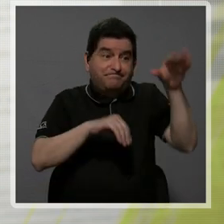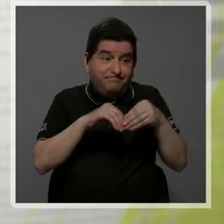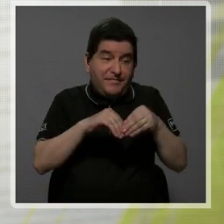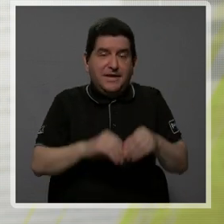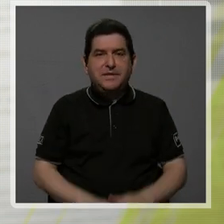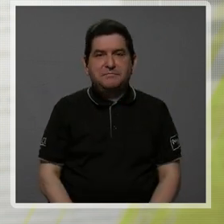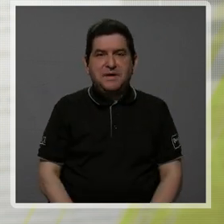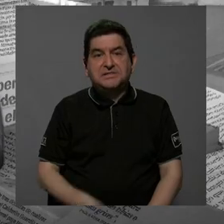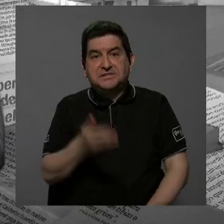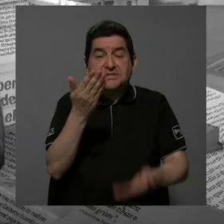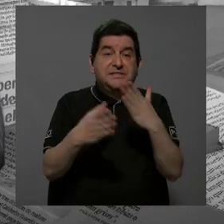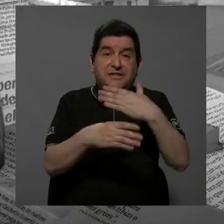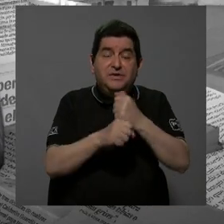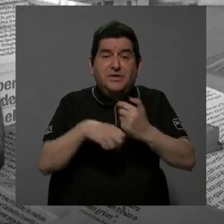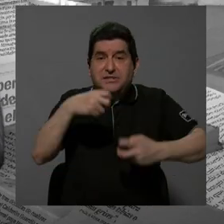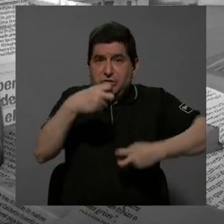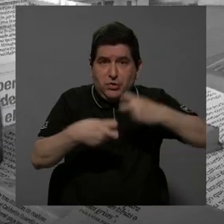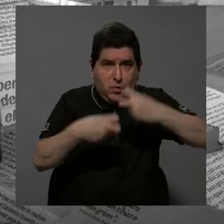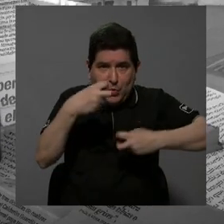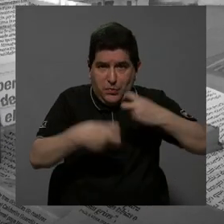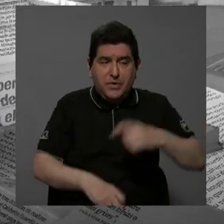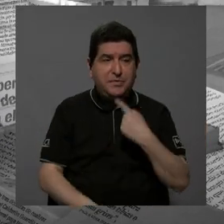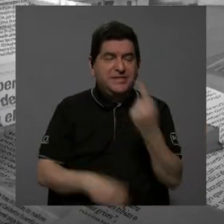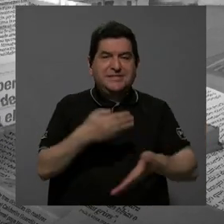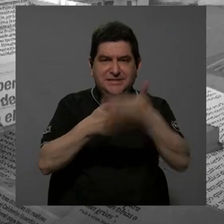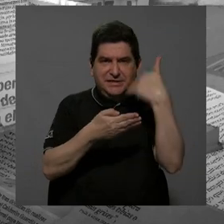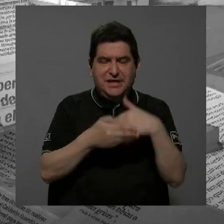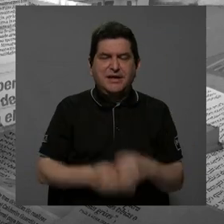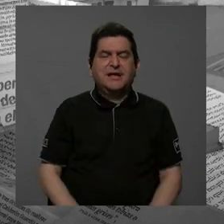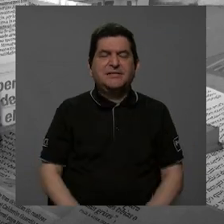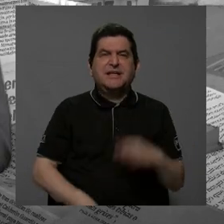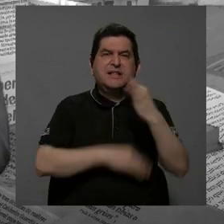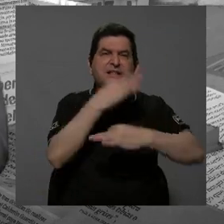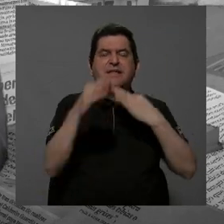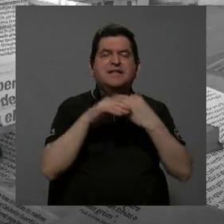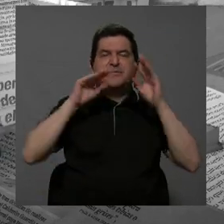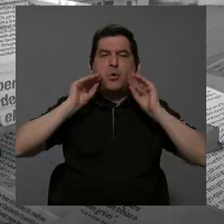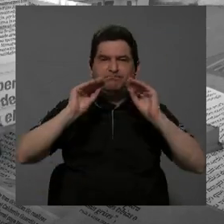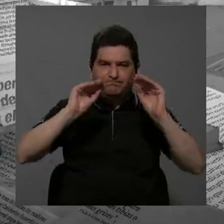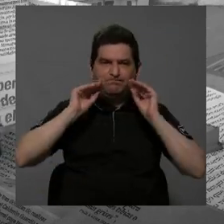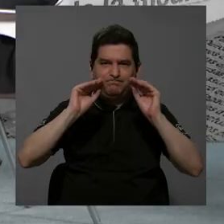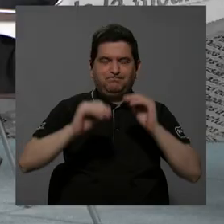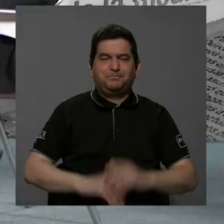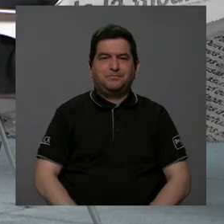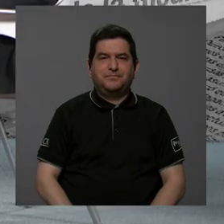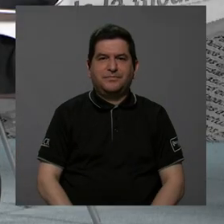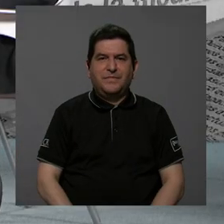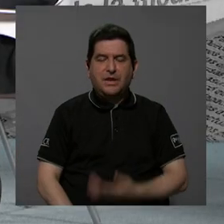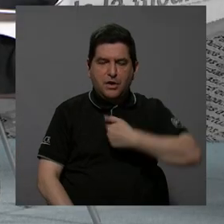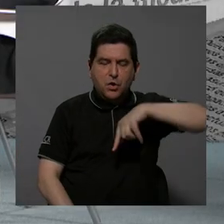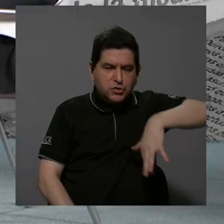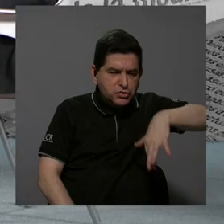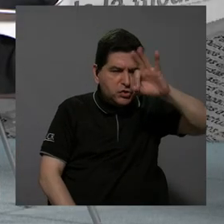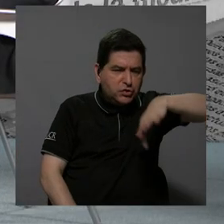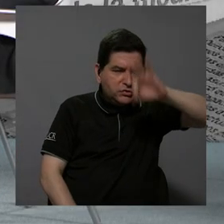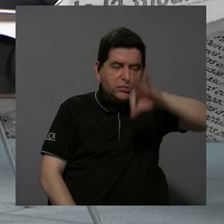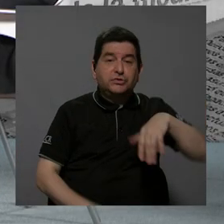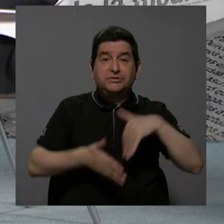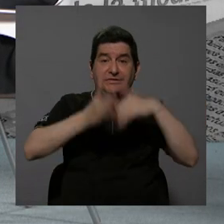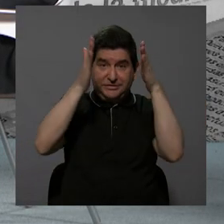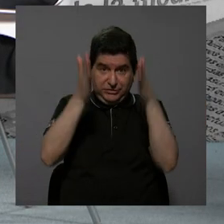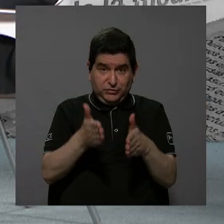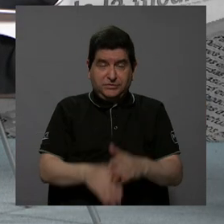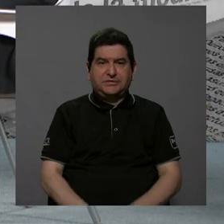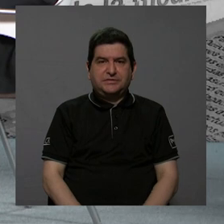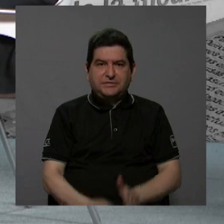los abarca puede ser que lo haga con problemas, como le comenté antes, ya más pedagógicos, etc. Entonces, lo que estamos encontrando es estudiantes